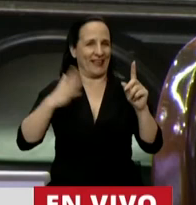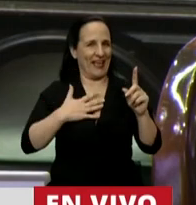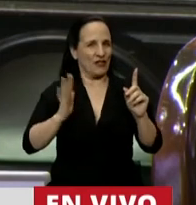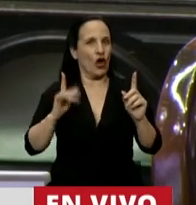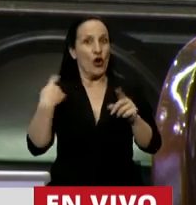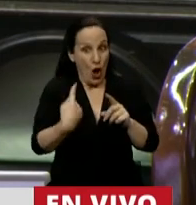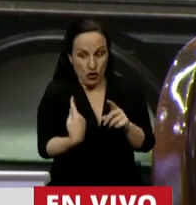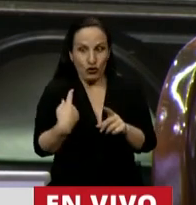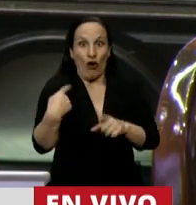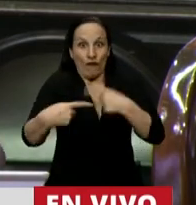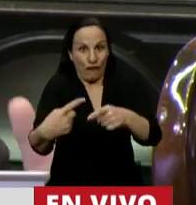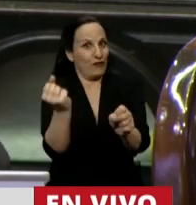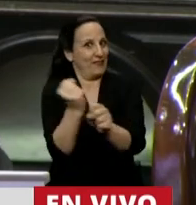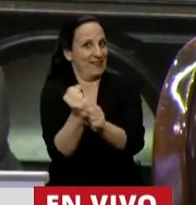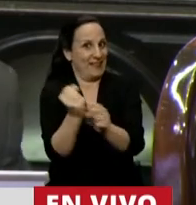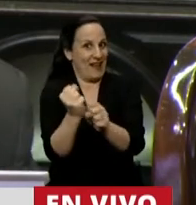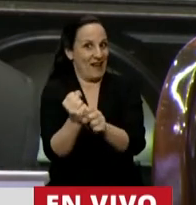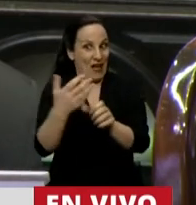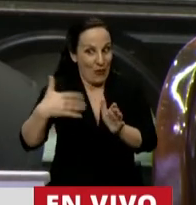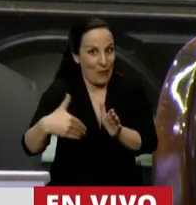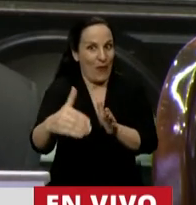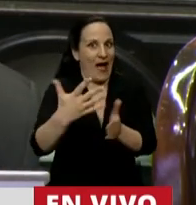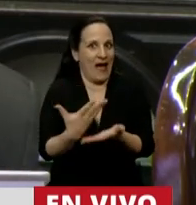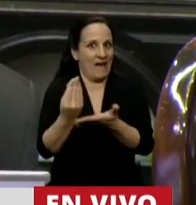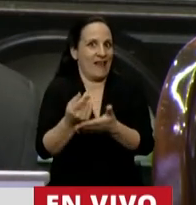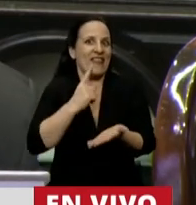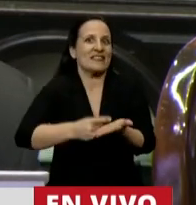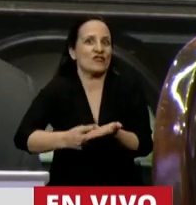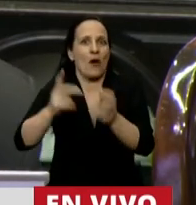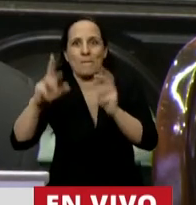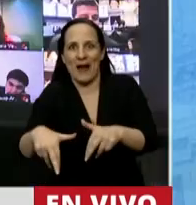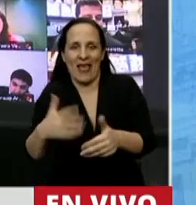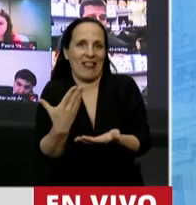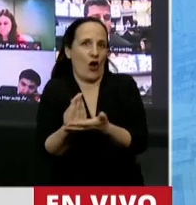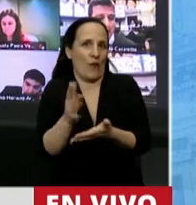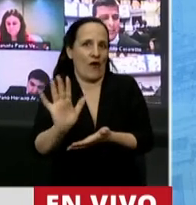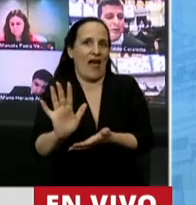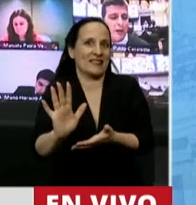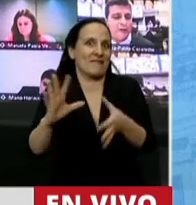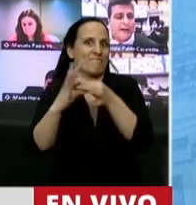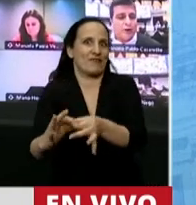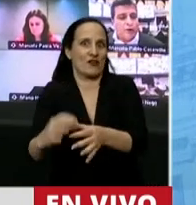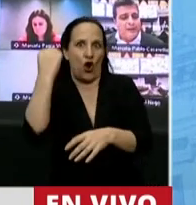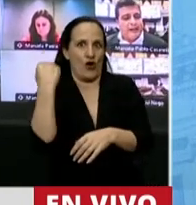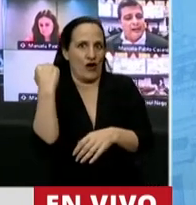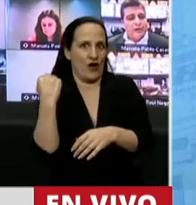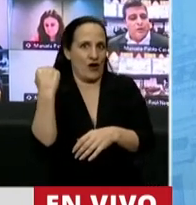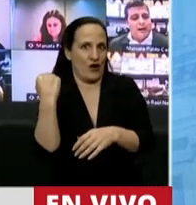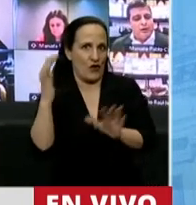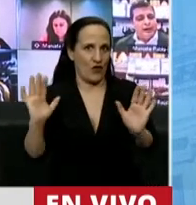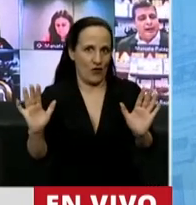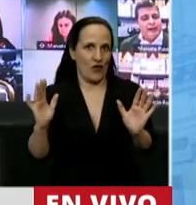llevar adelante a lo largo de todas las medidas que tienen una lógica económica y una lógica